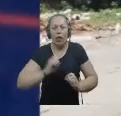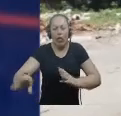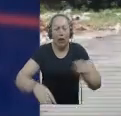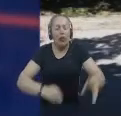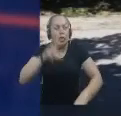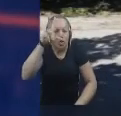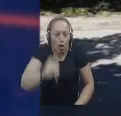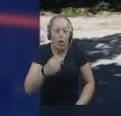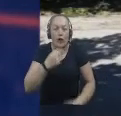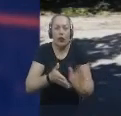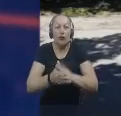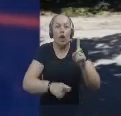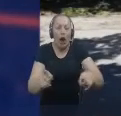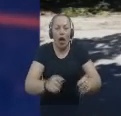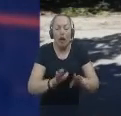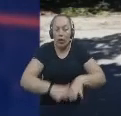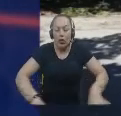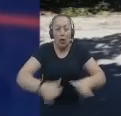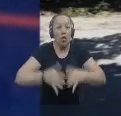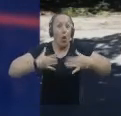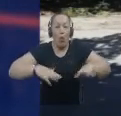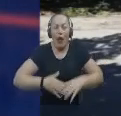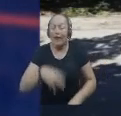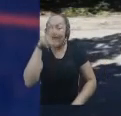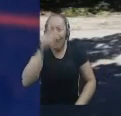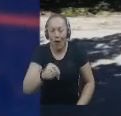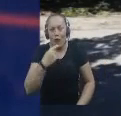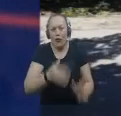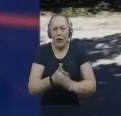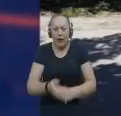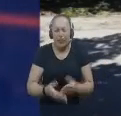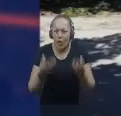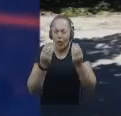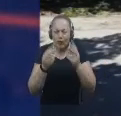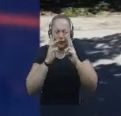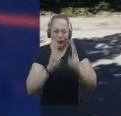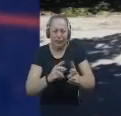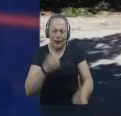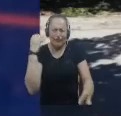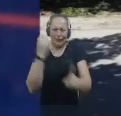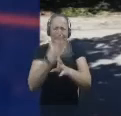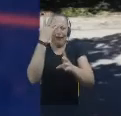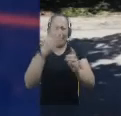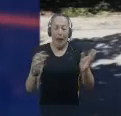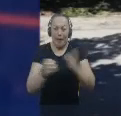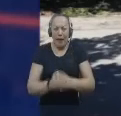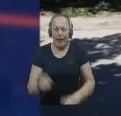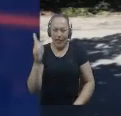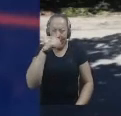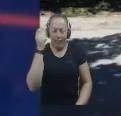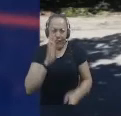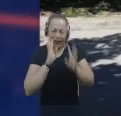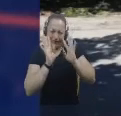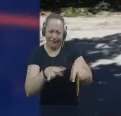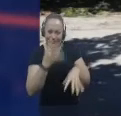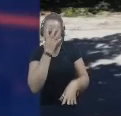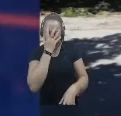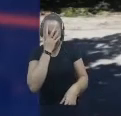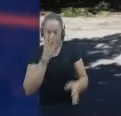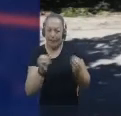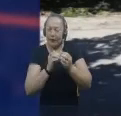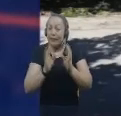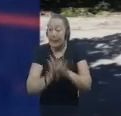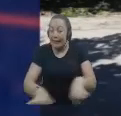residuo En lugares no permitidos para tal fin Ya que esto genera grandes impactos Tanto estéticos como ambientales Asimismo resalta la